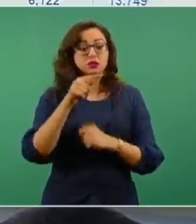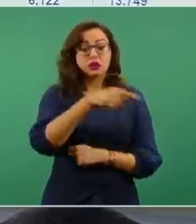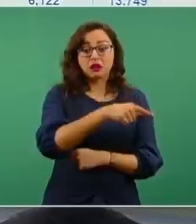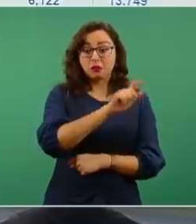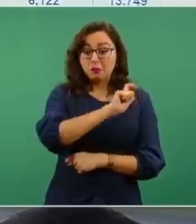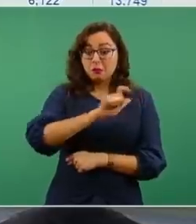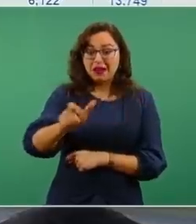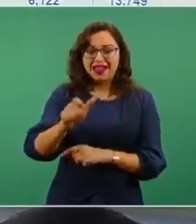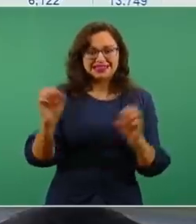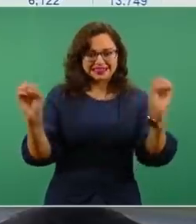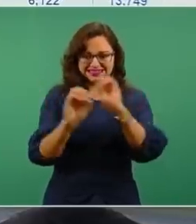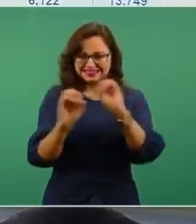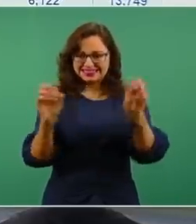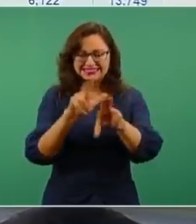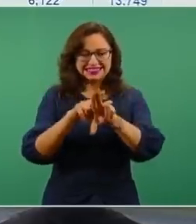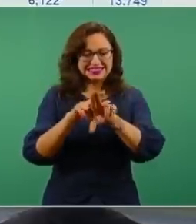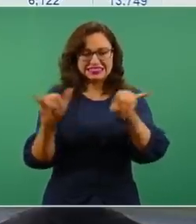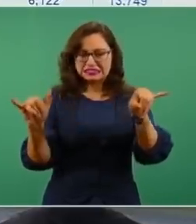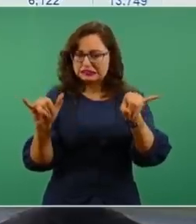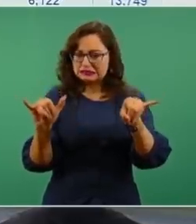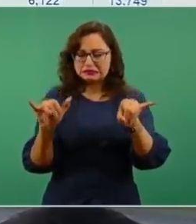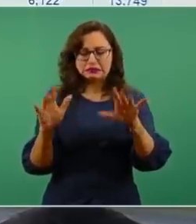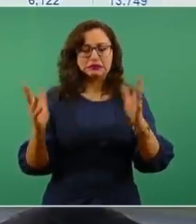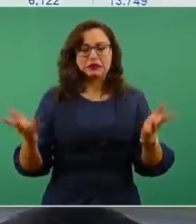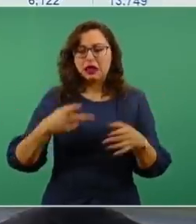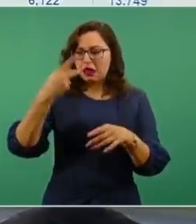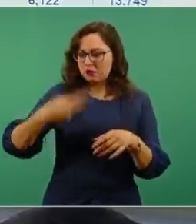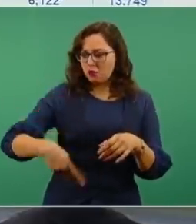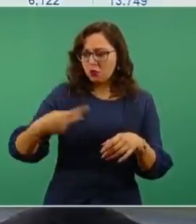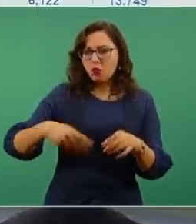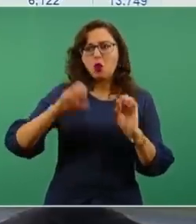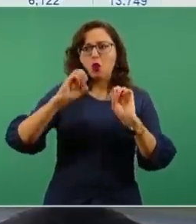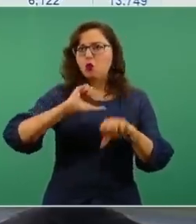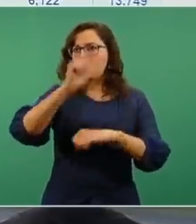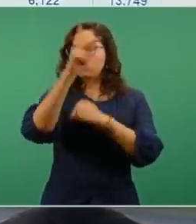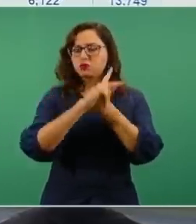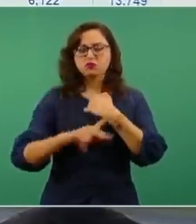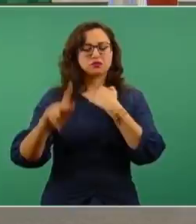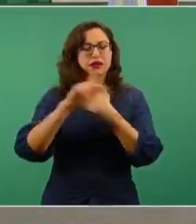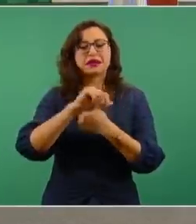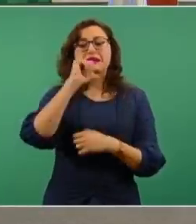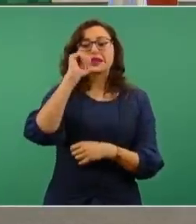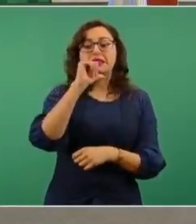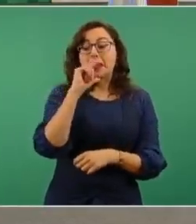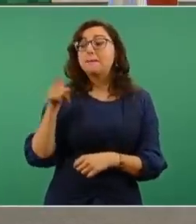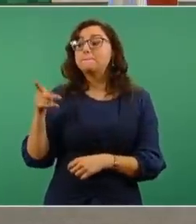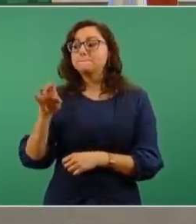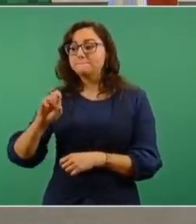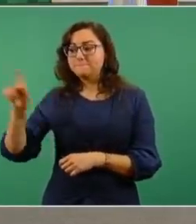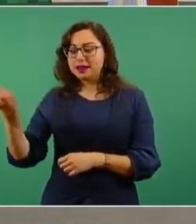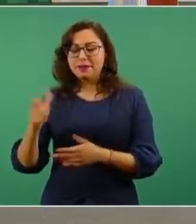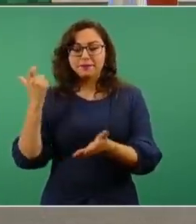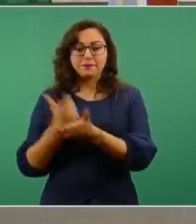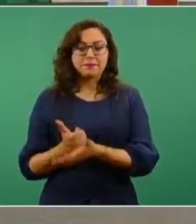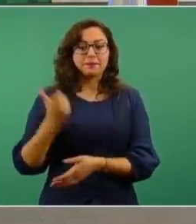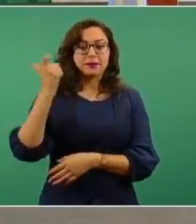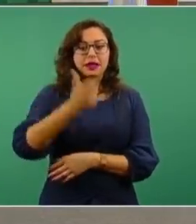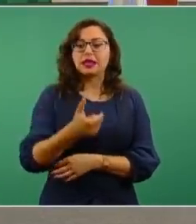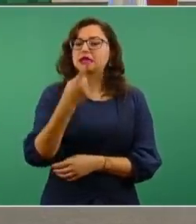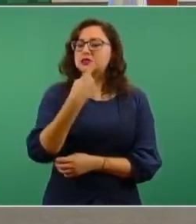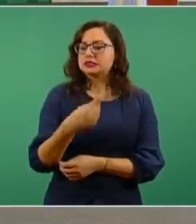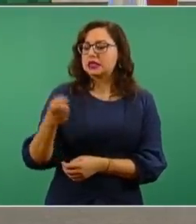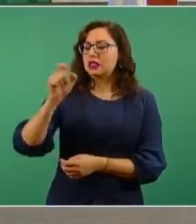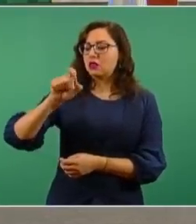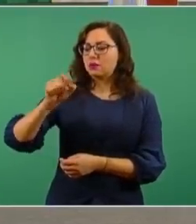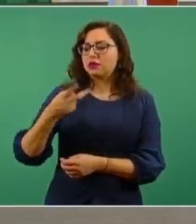ni tratándose de etano nacional ni de etano importado. Esto le costó a Pemex 122 millones